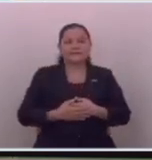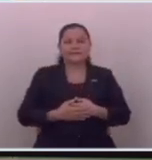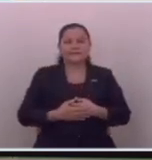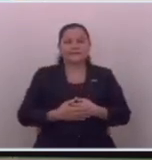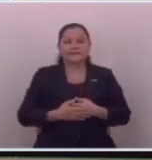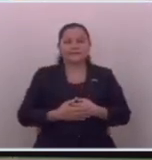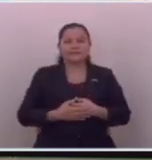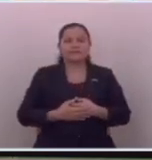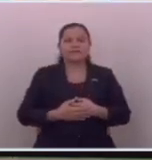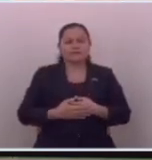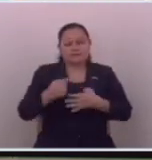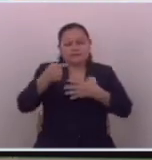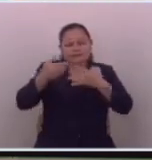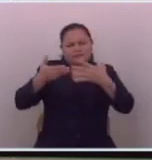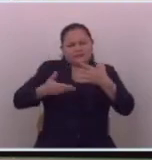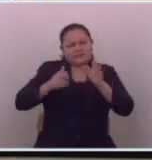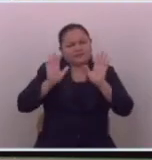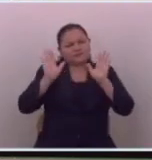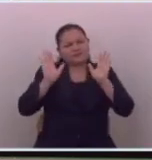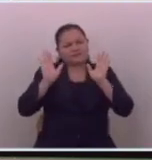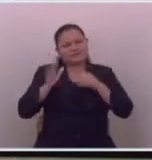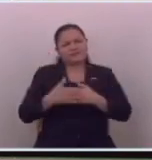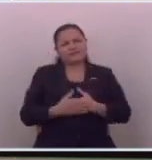pero tienen derecho hombre